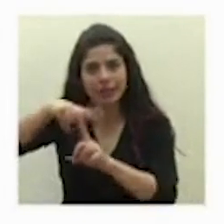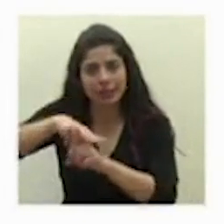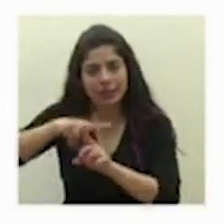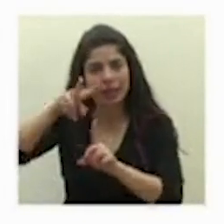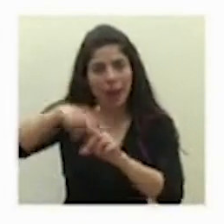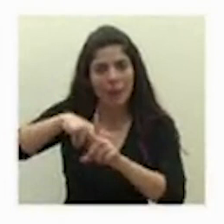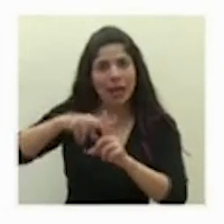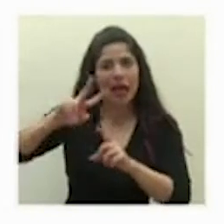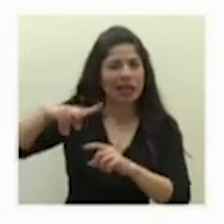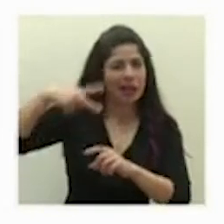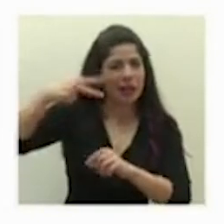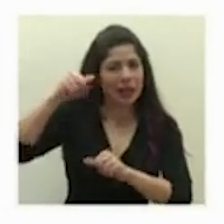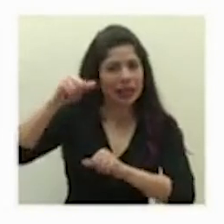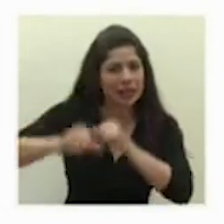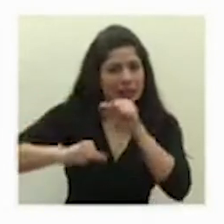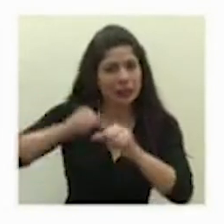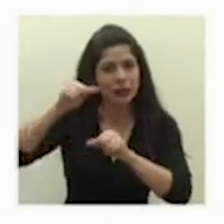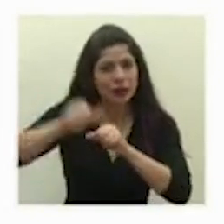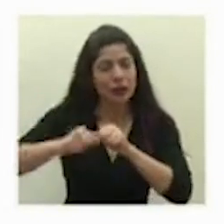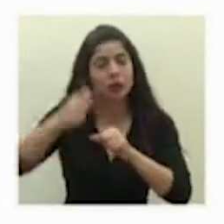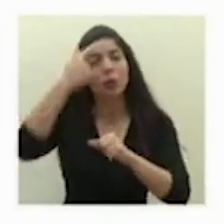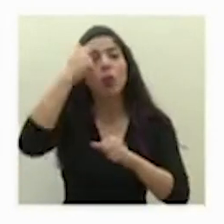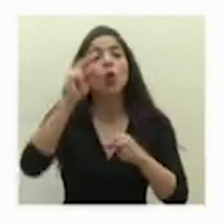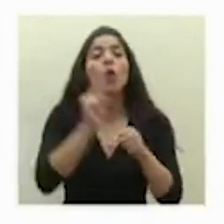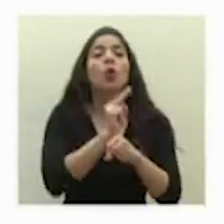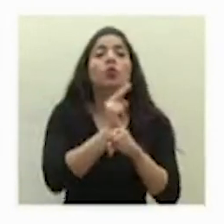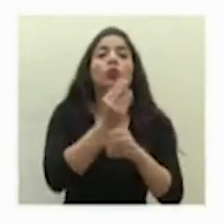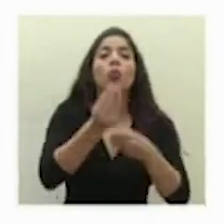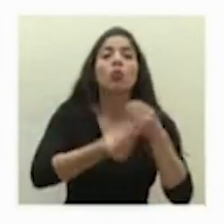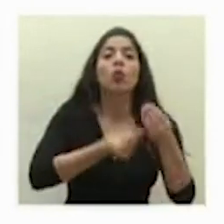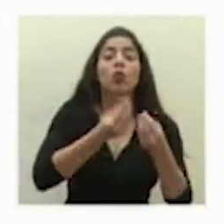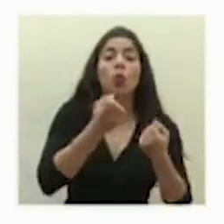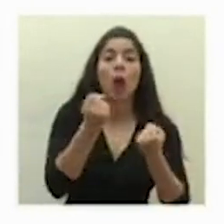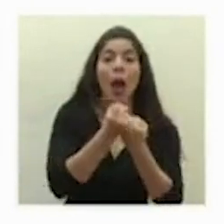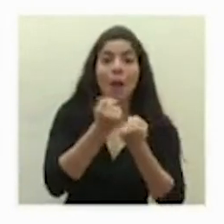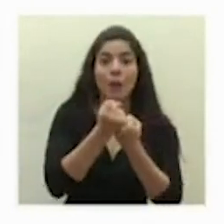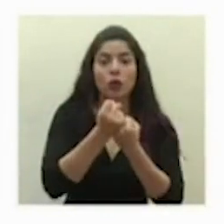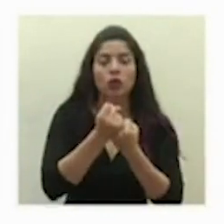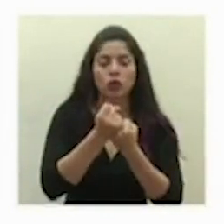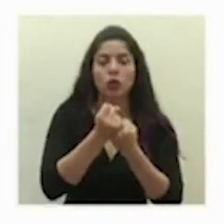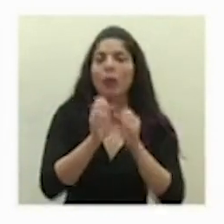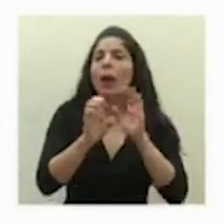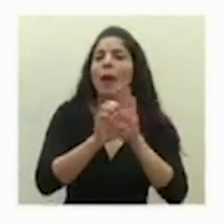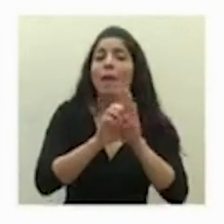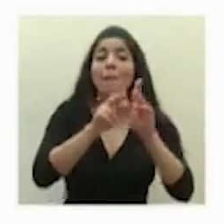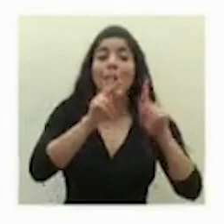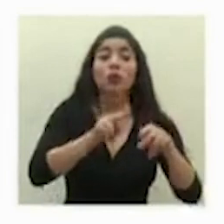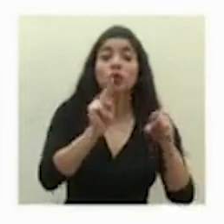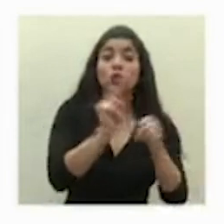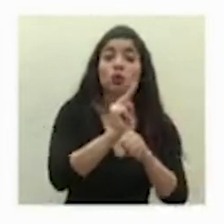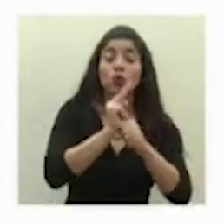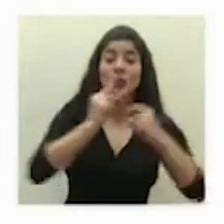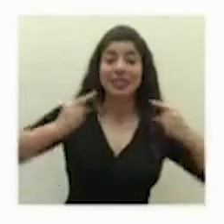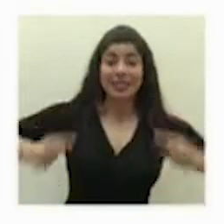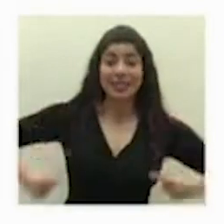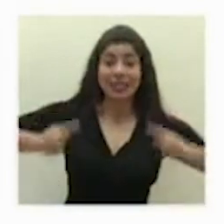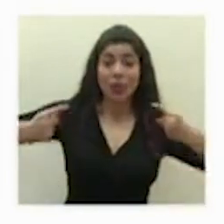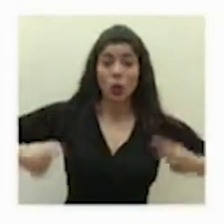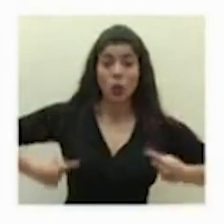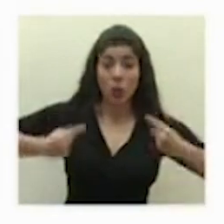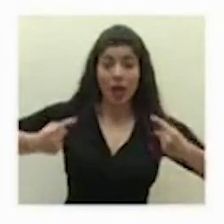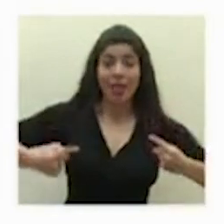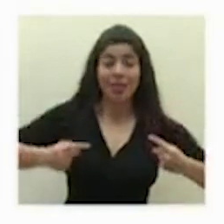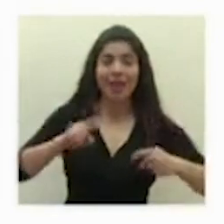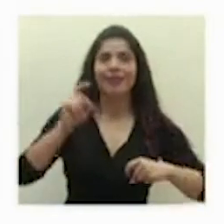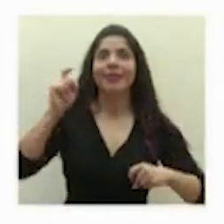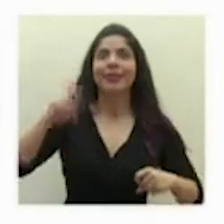esfuerzos frente al uso de productos de apoyo precisamente las personas usuarias de sillas de ruedas que